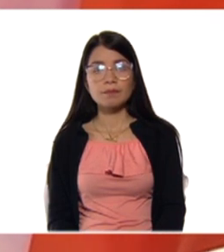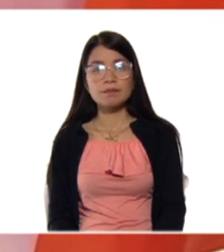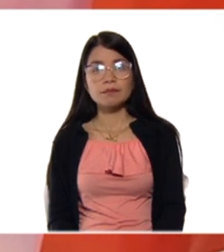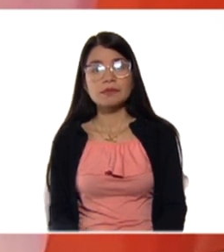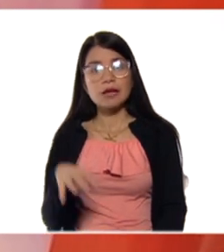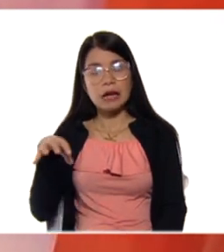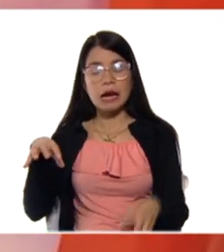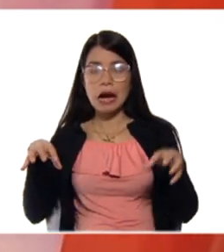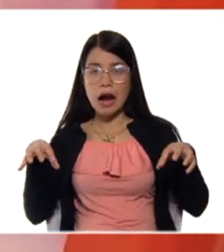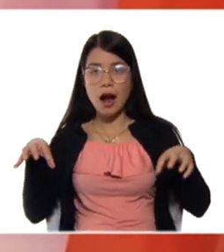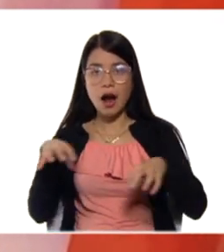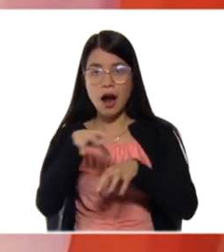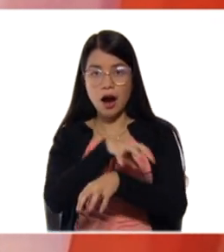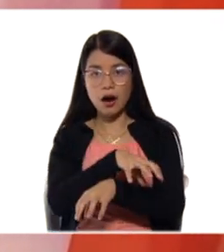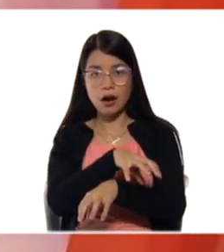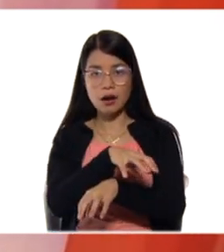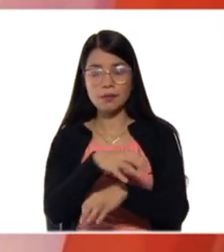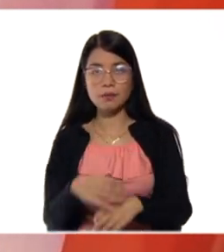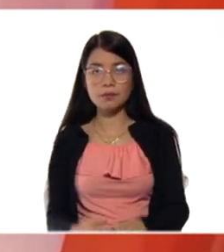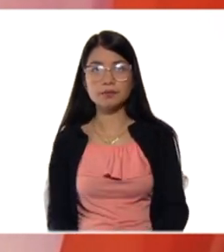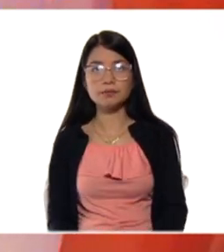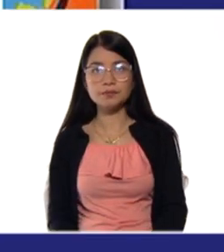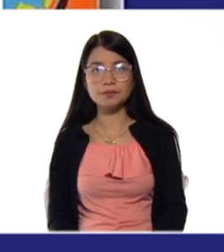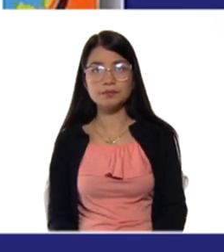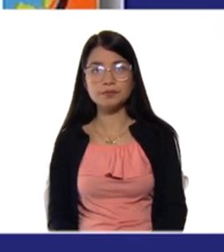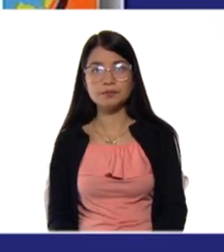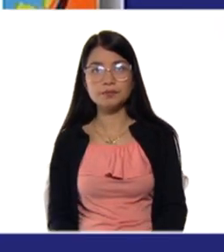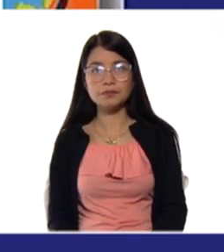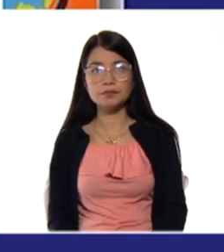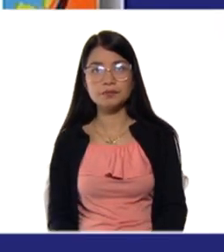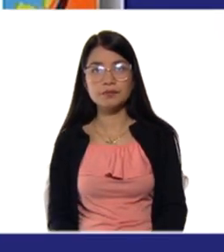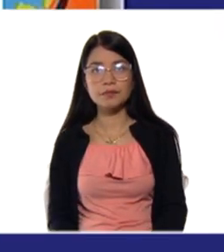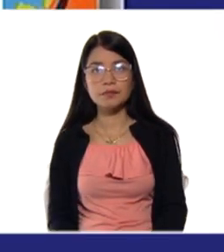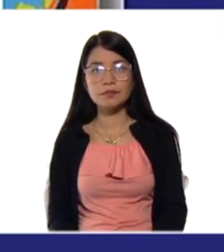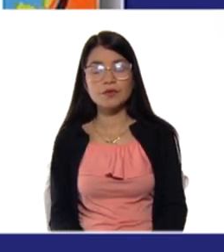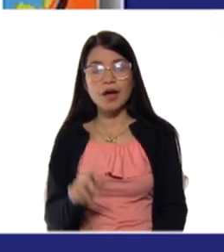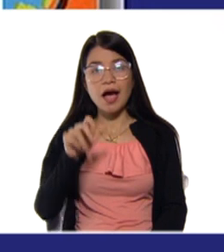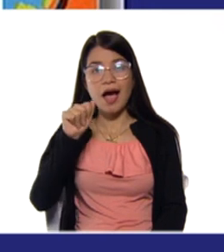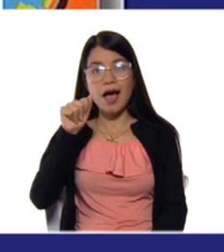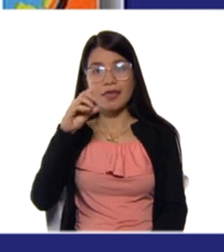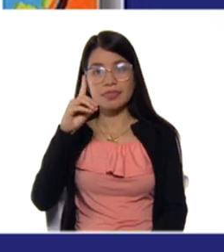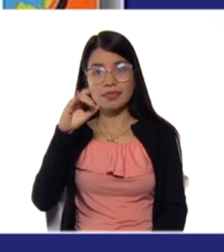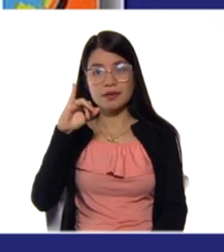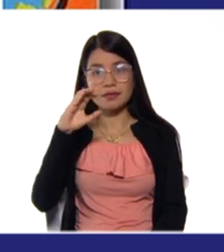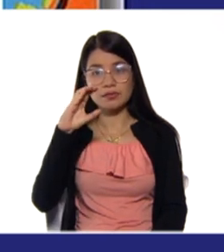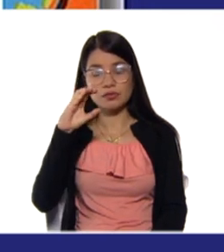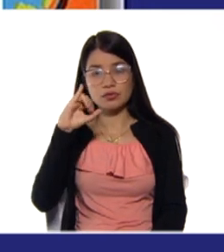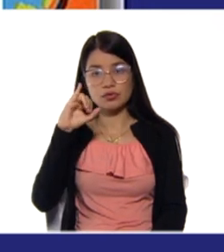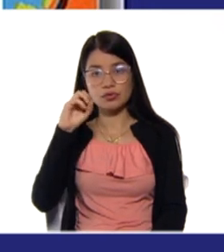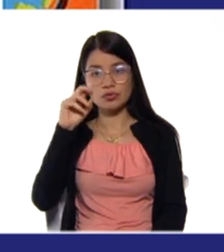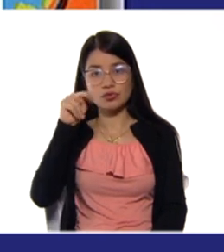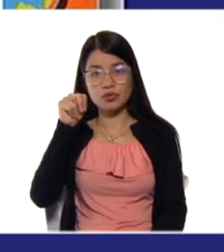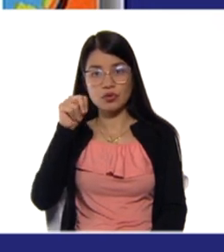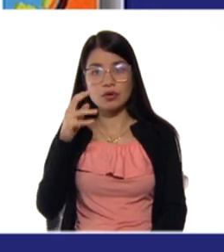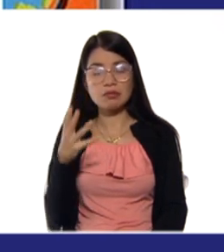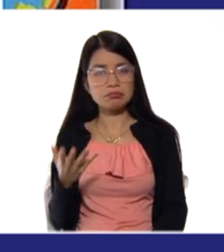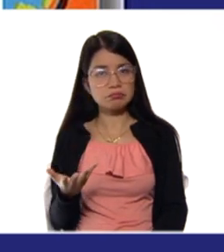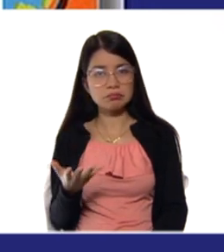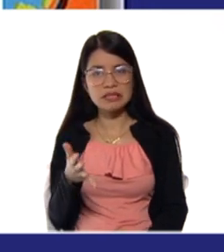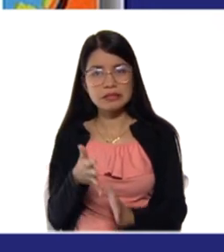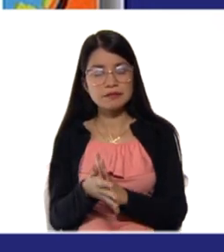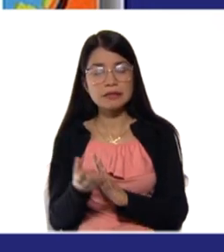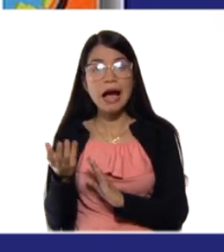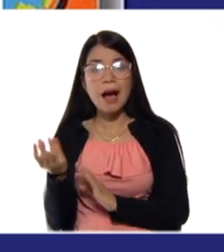por otro. Una reacción de adición. Le voy a añadir